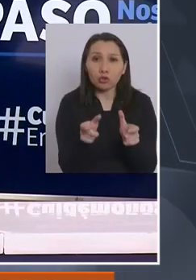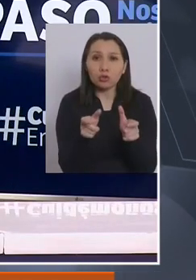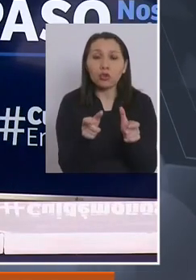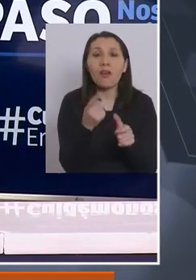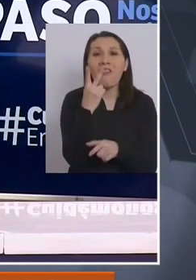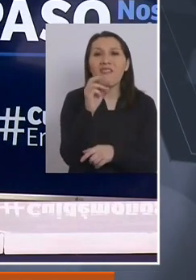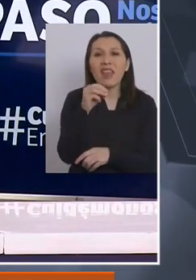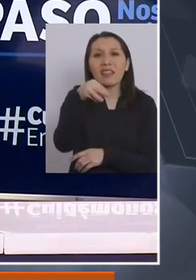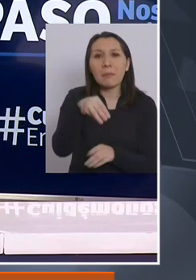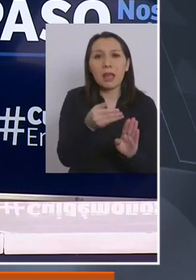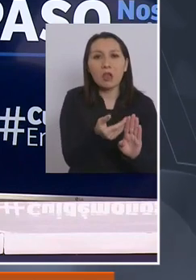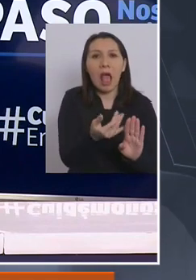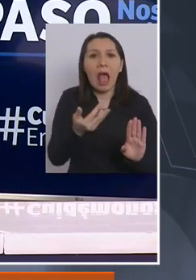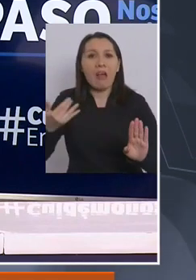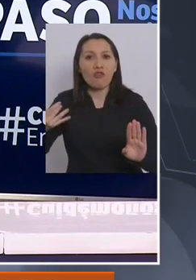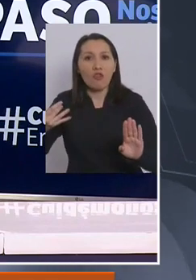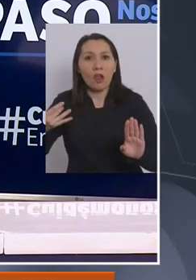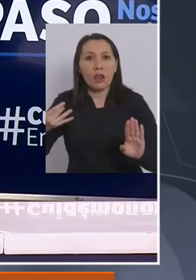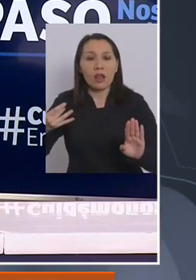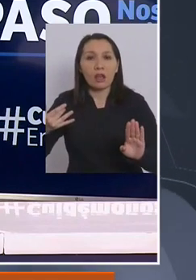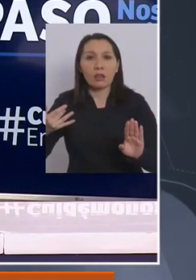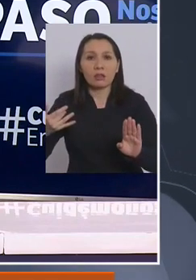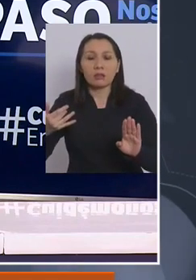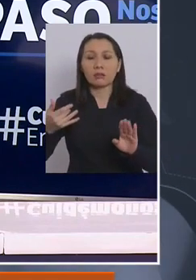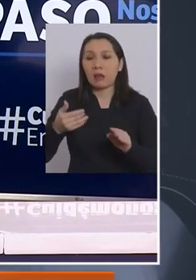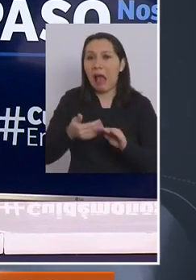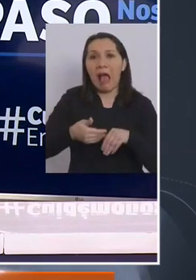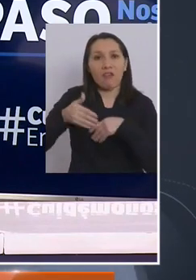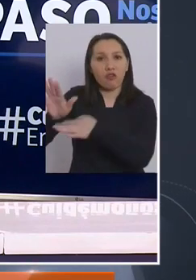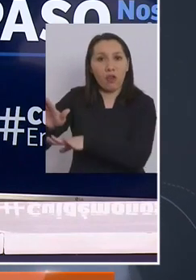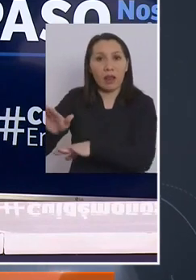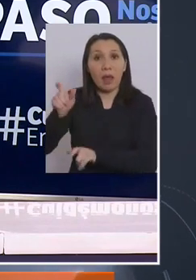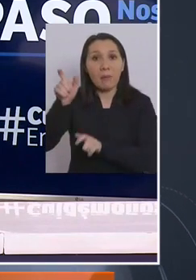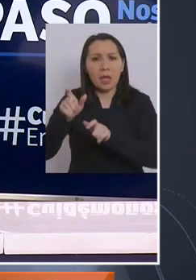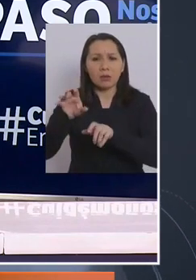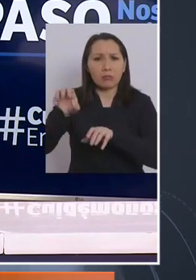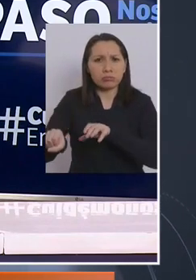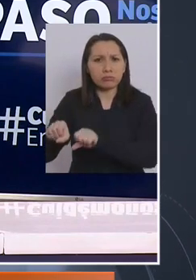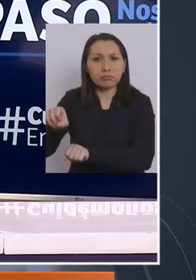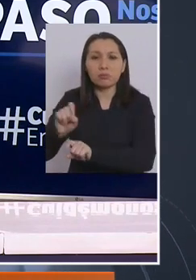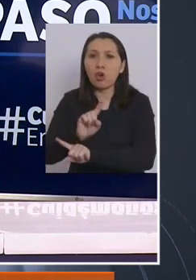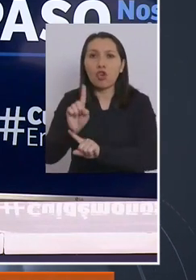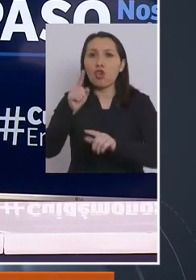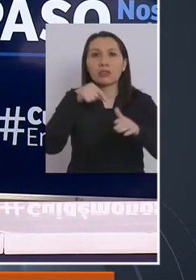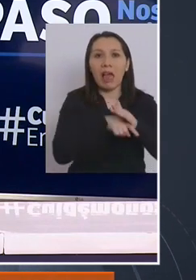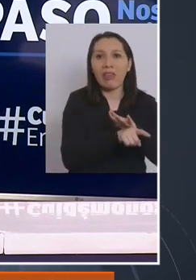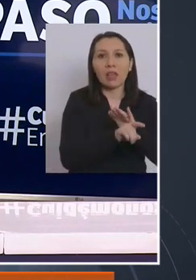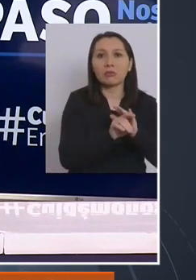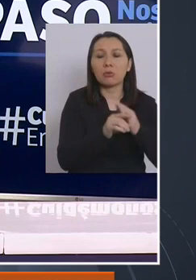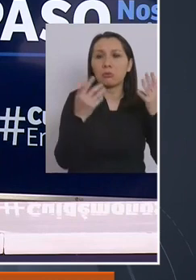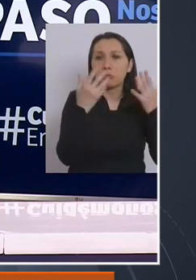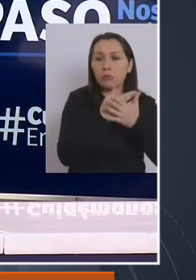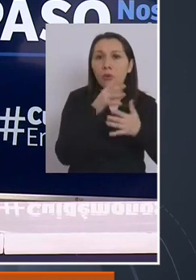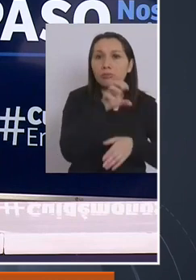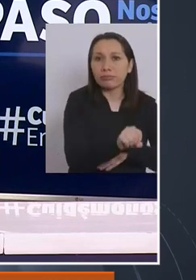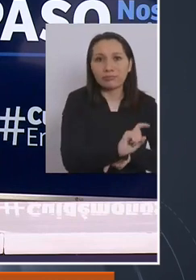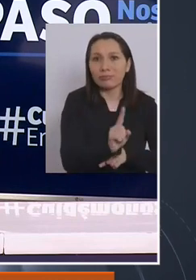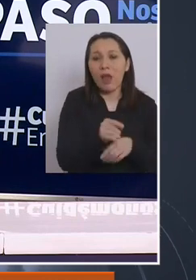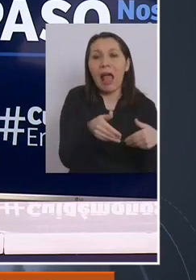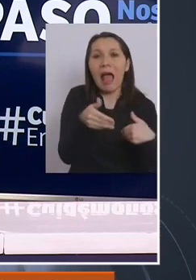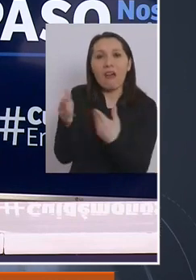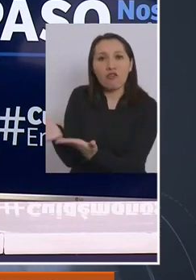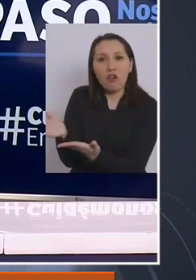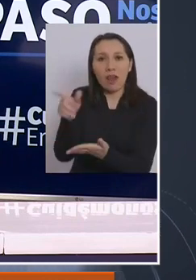a 20 metros del local de votación, por lo tanto, las personas que se van a detectar no va a ser dentro del local de votación, sino que va a ser